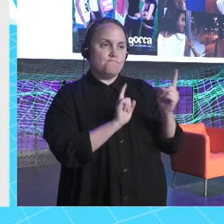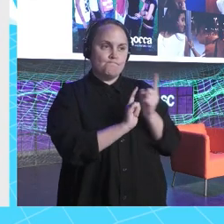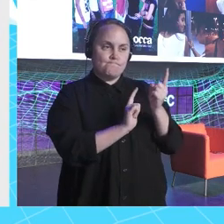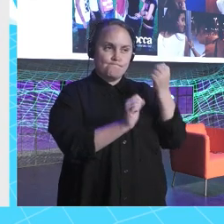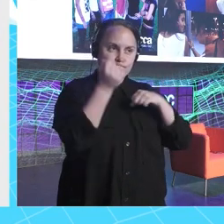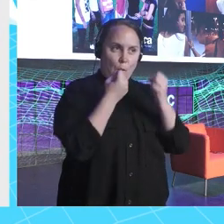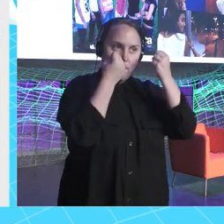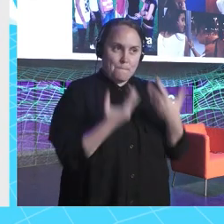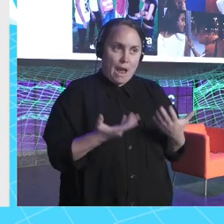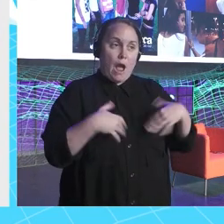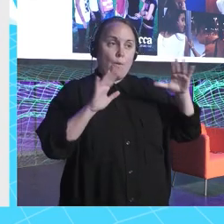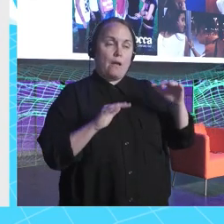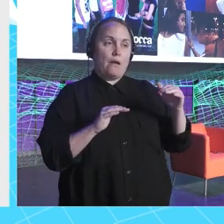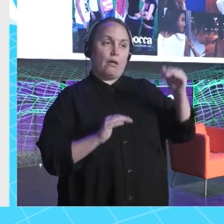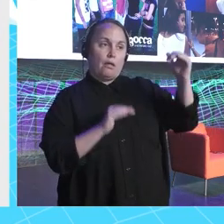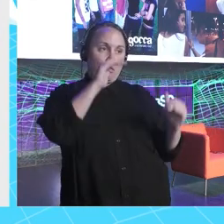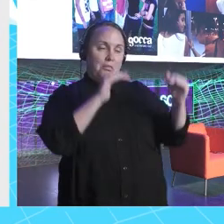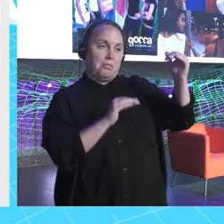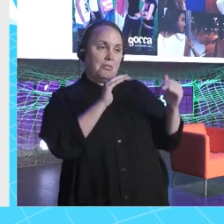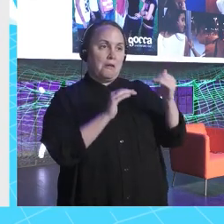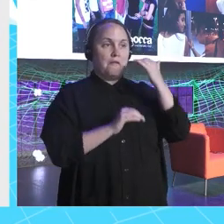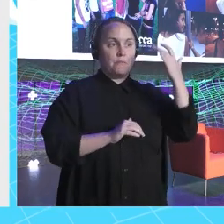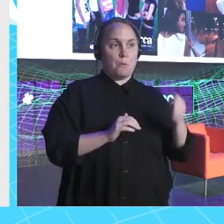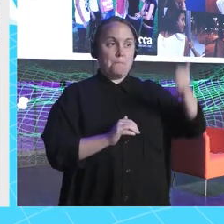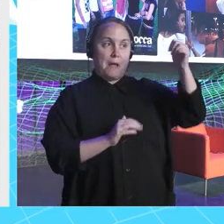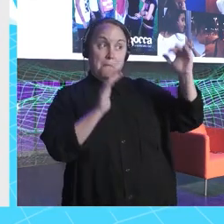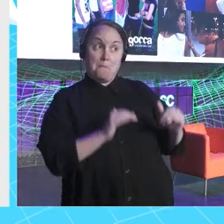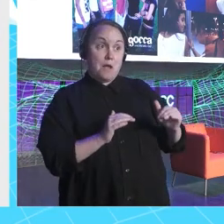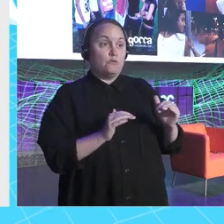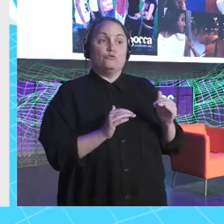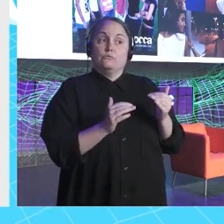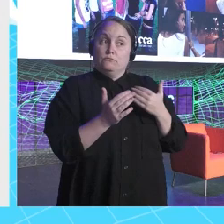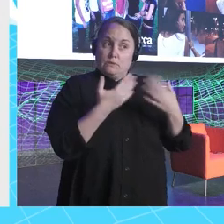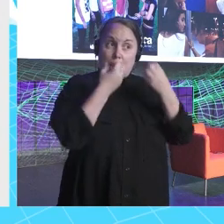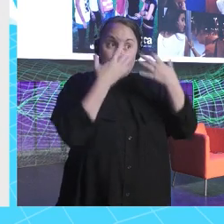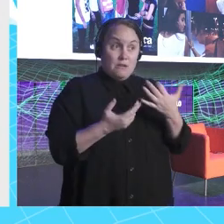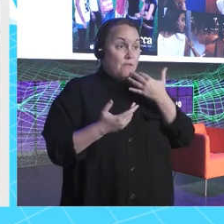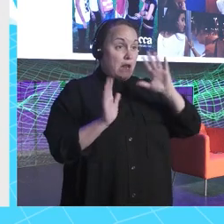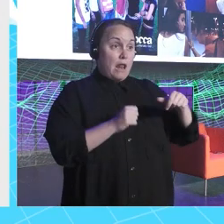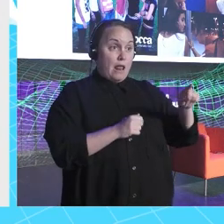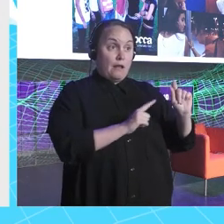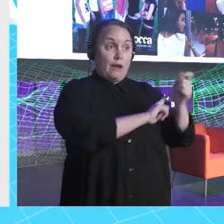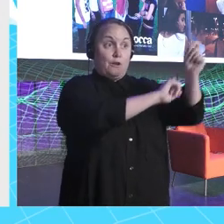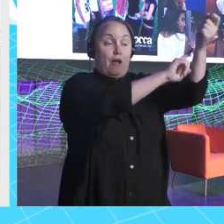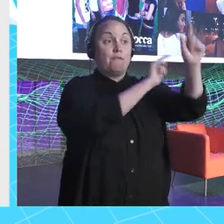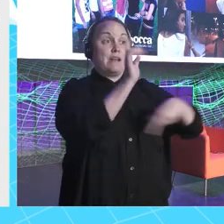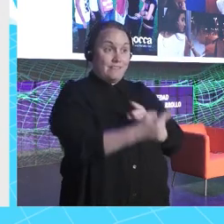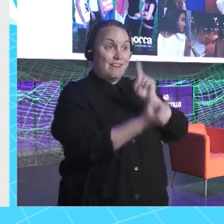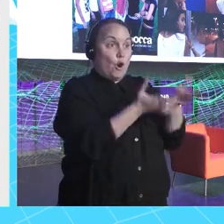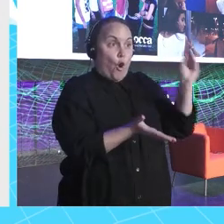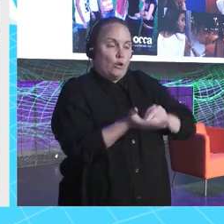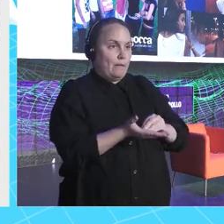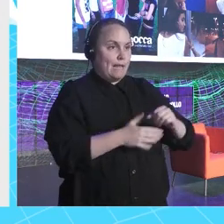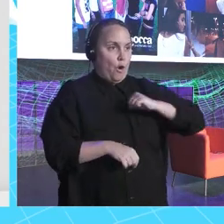quien coincides, aunque seas más pequeña, más pequeño, porque luego esa persona está dirigiendo no sé qué editorial y te jode porque te has portado como un sinvergüenza.